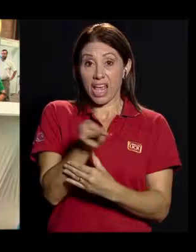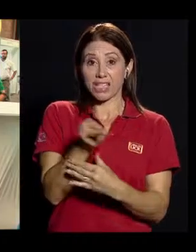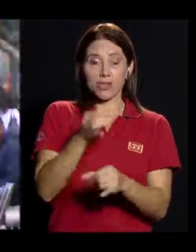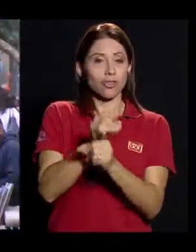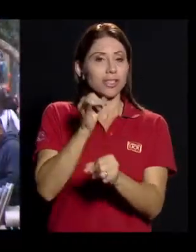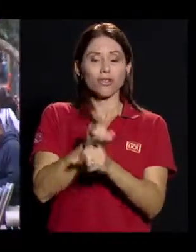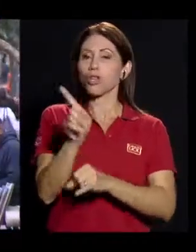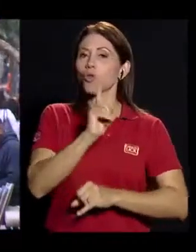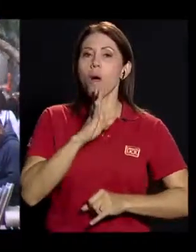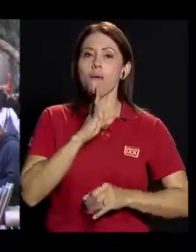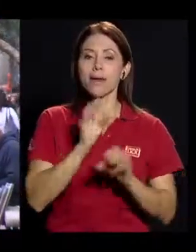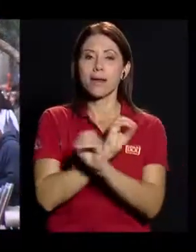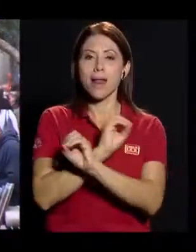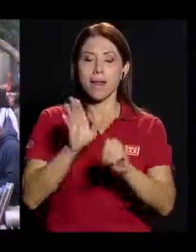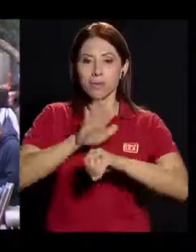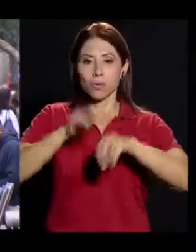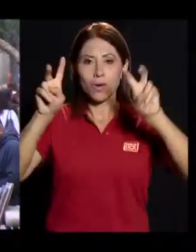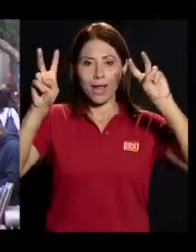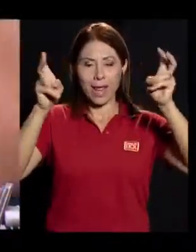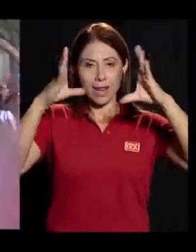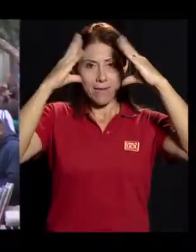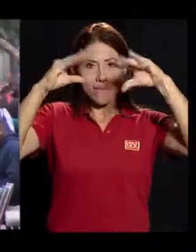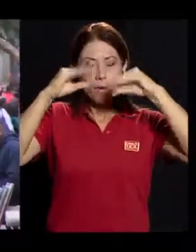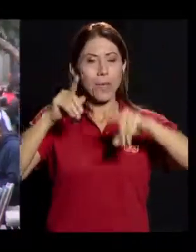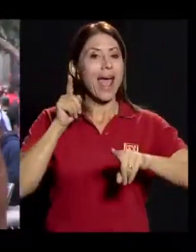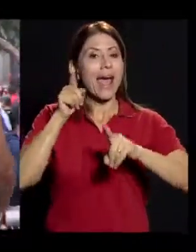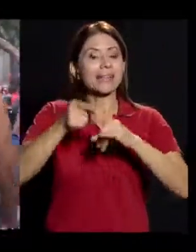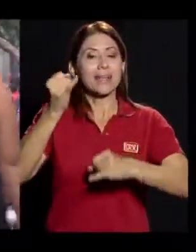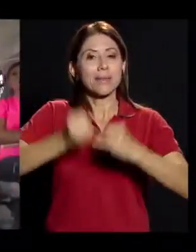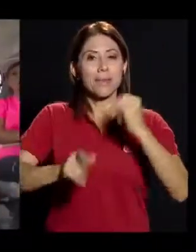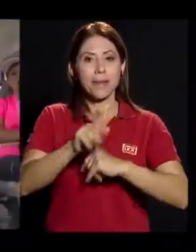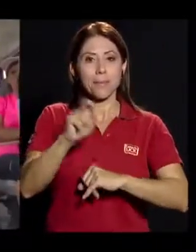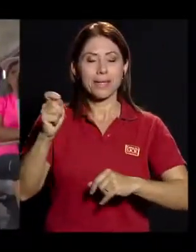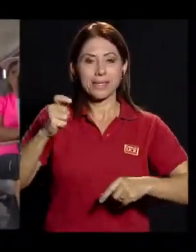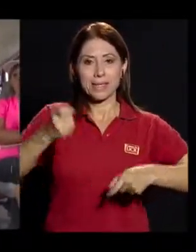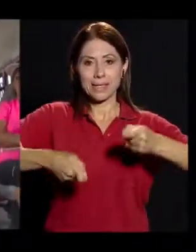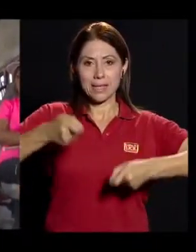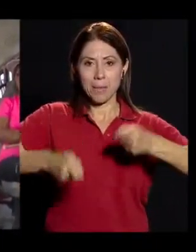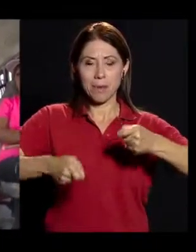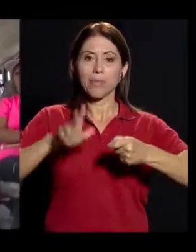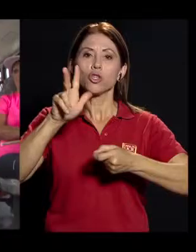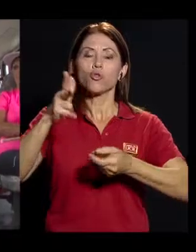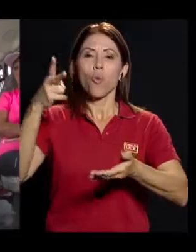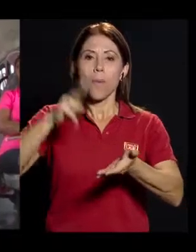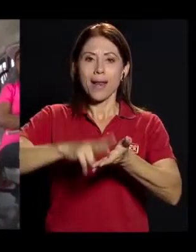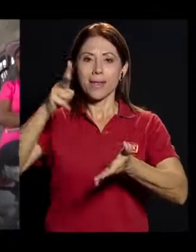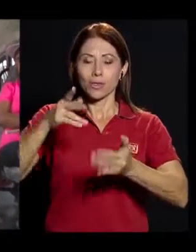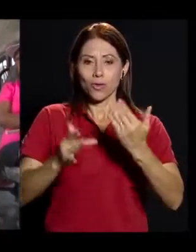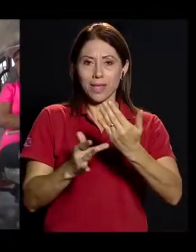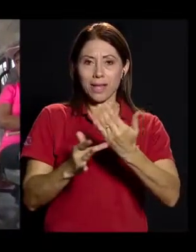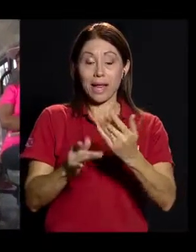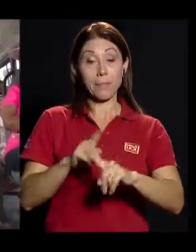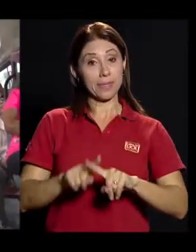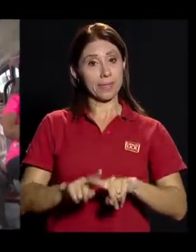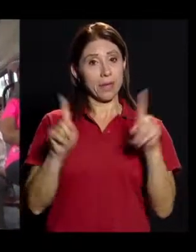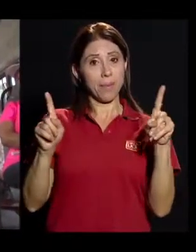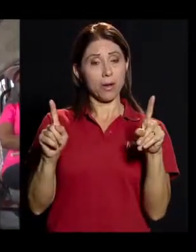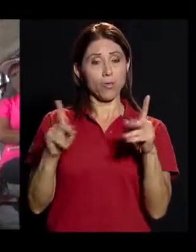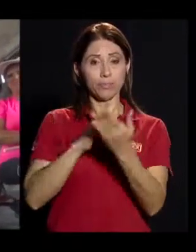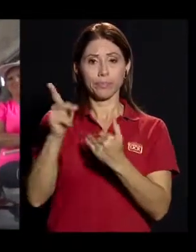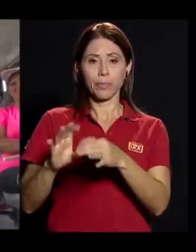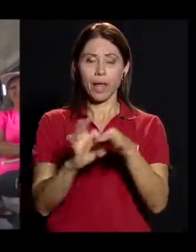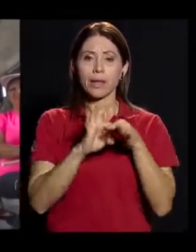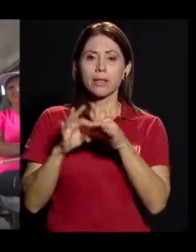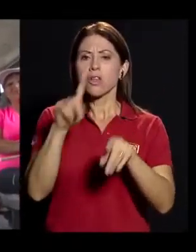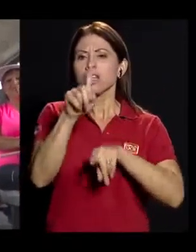referirán sobre el informe hasta que termine la validación técnica del mismo en septiembre. Sin embargo, Nexo los consultó sobre los criterios y